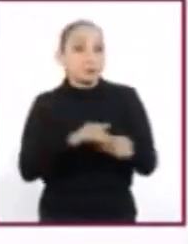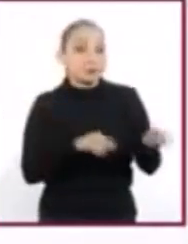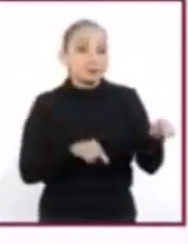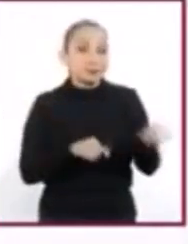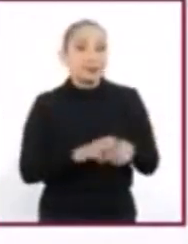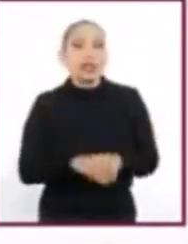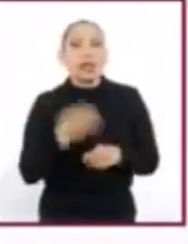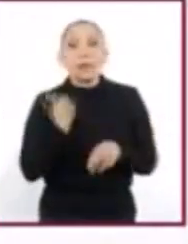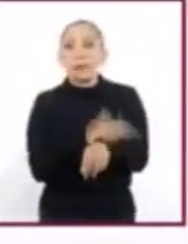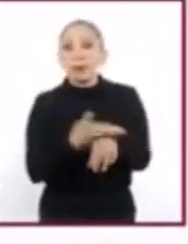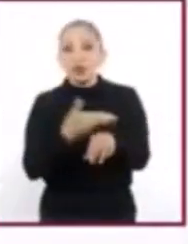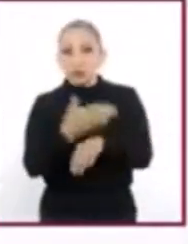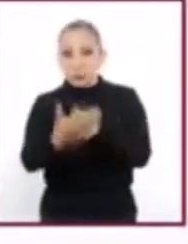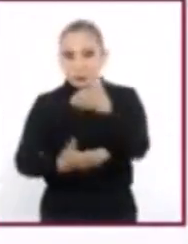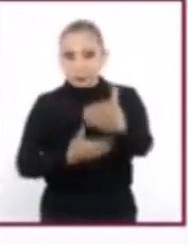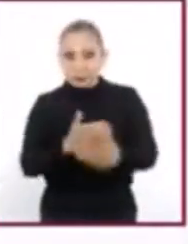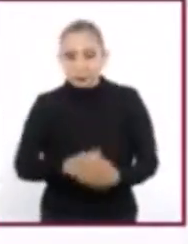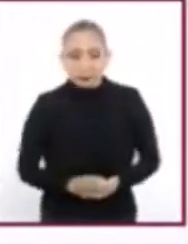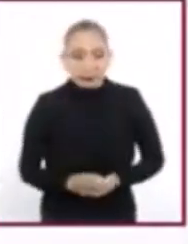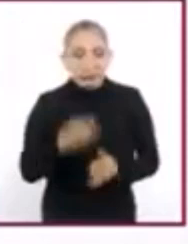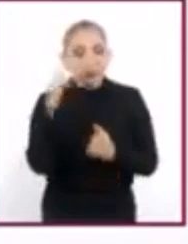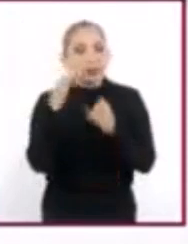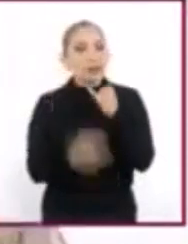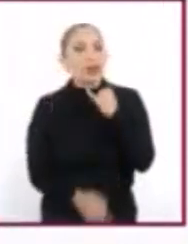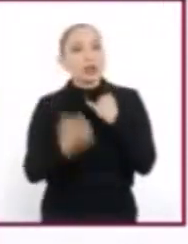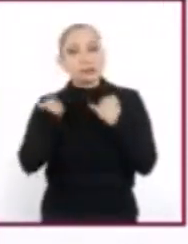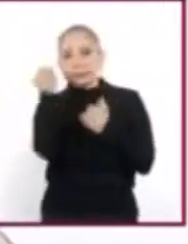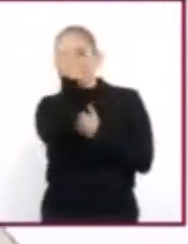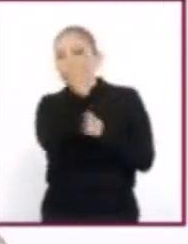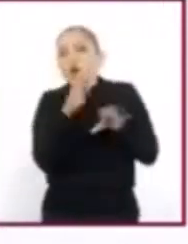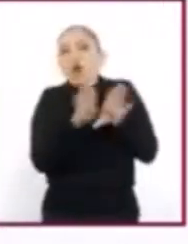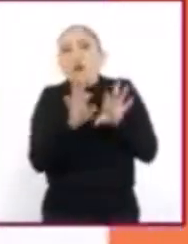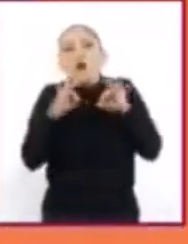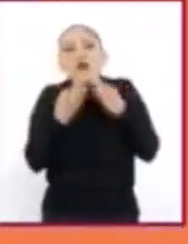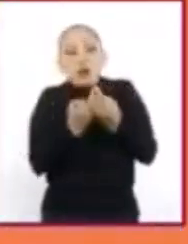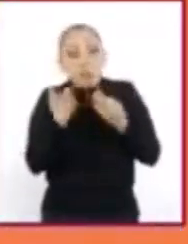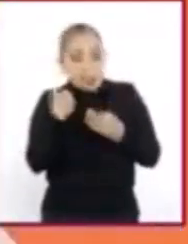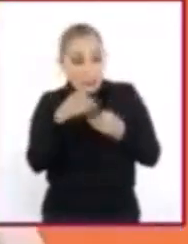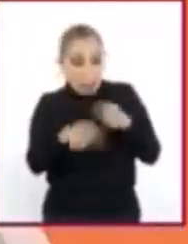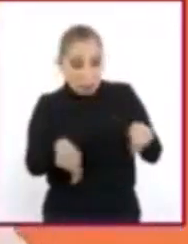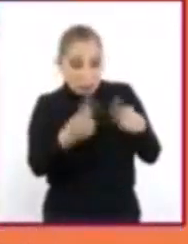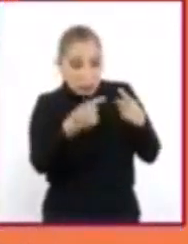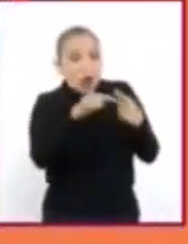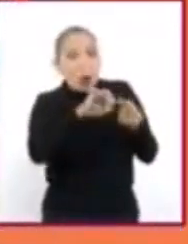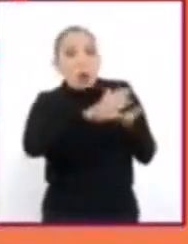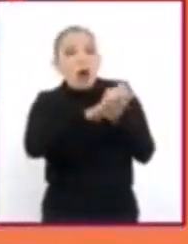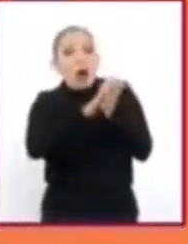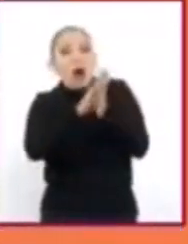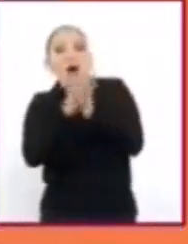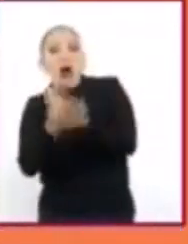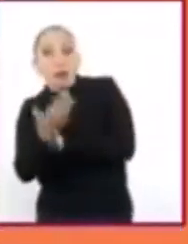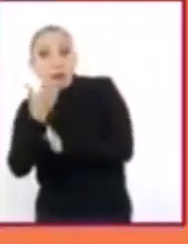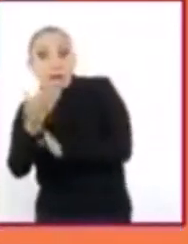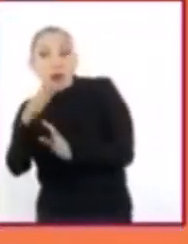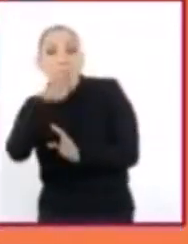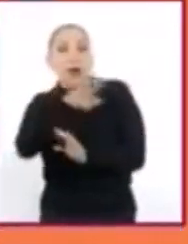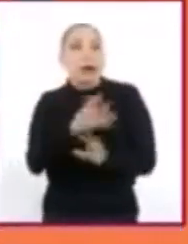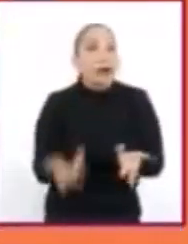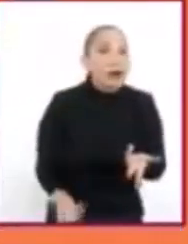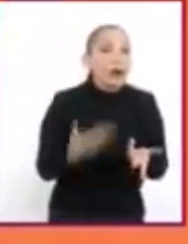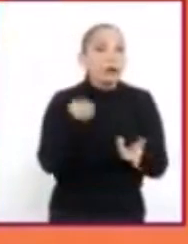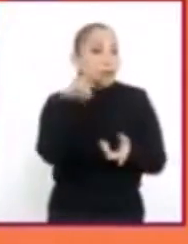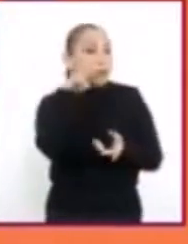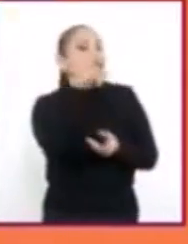El proceso. Por último, se analiza la manera en que ha evolucionado el conflicto. ¿Cómo se definen las